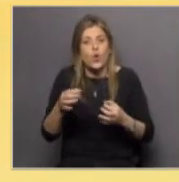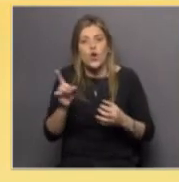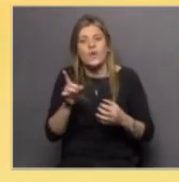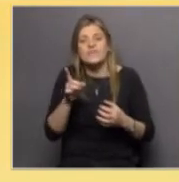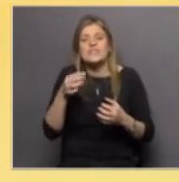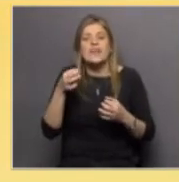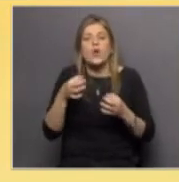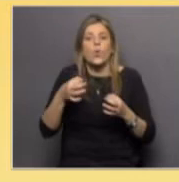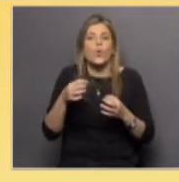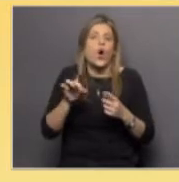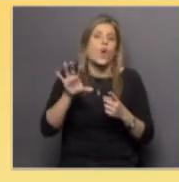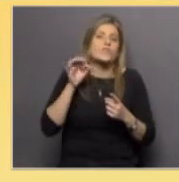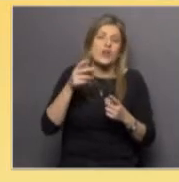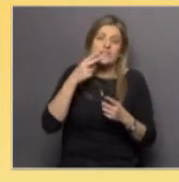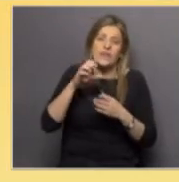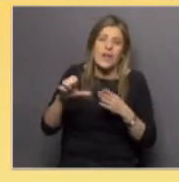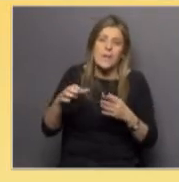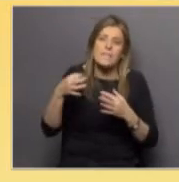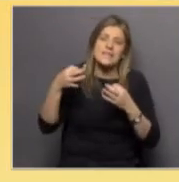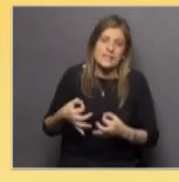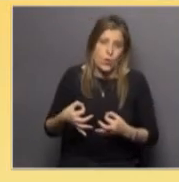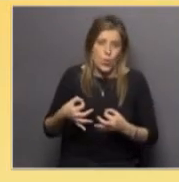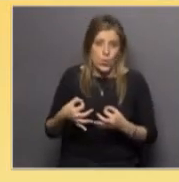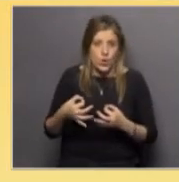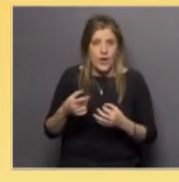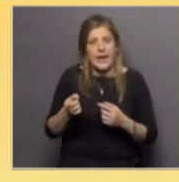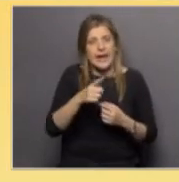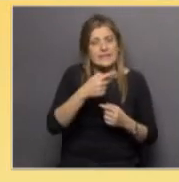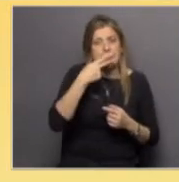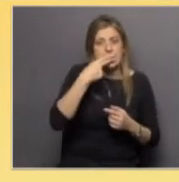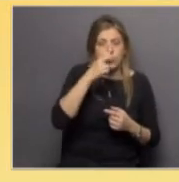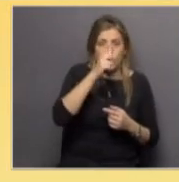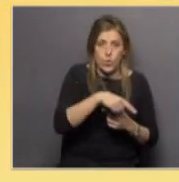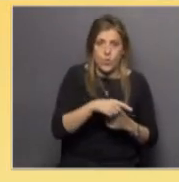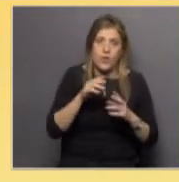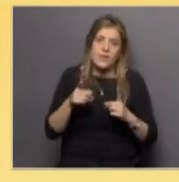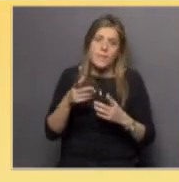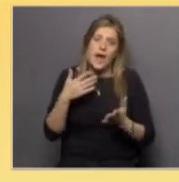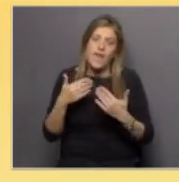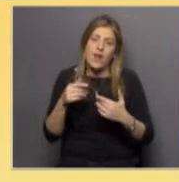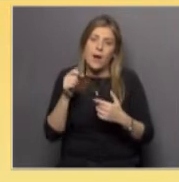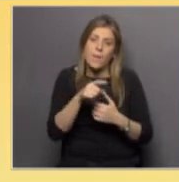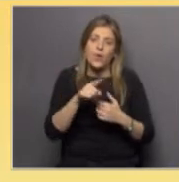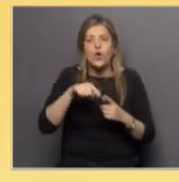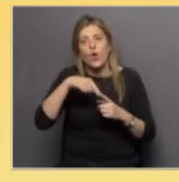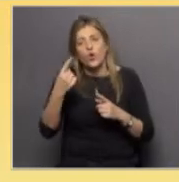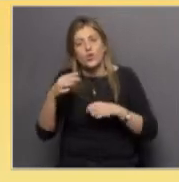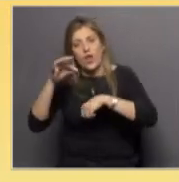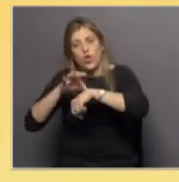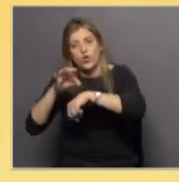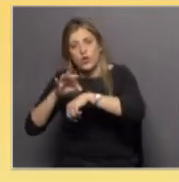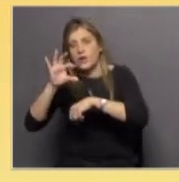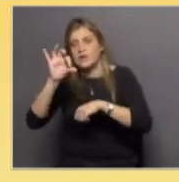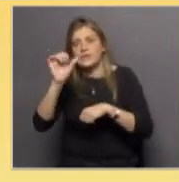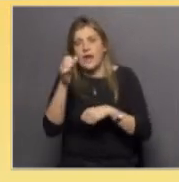una alternativa segura al cigarrillo sobre eso también hablamos con otra médica con